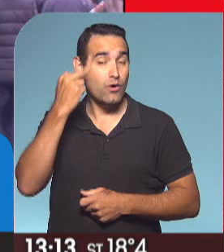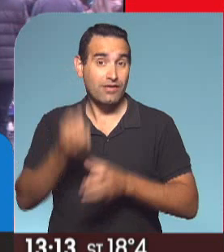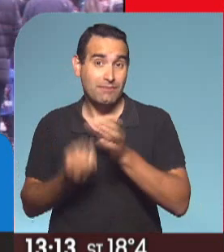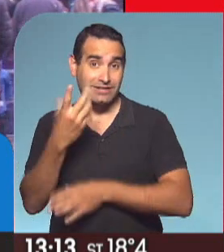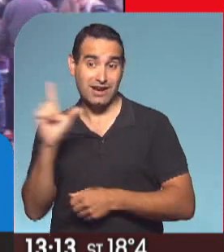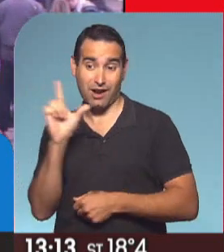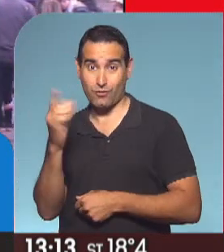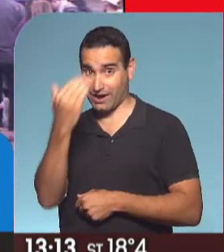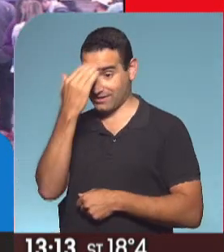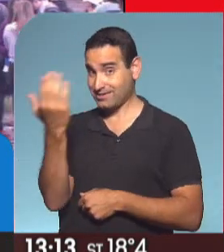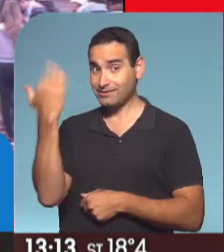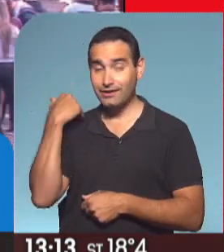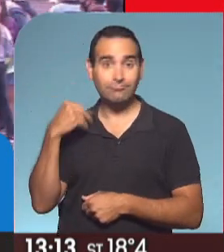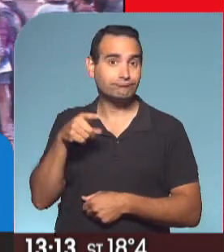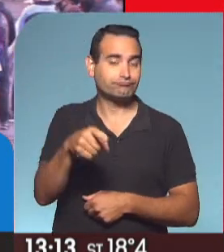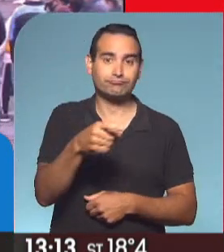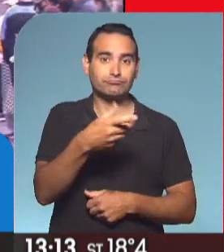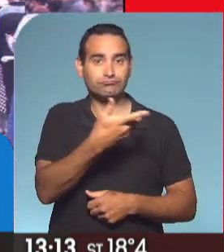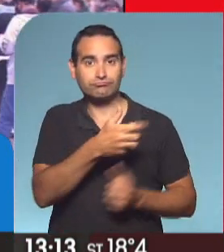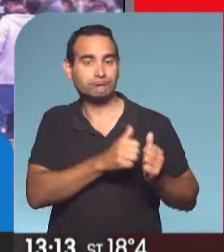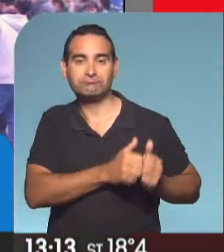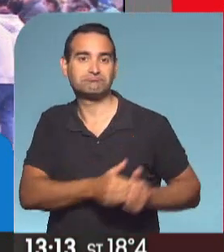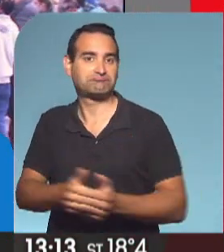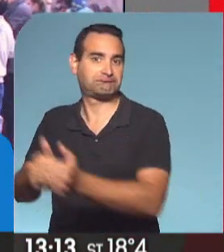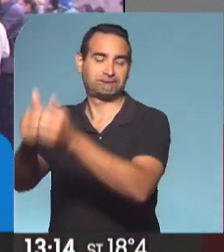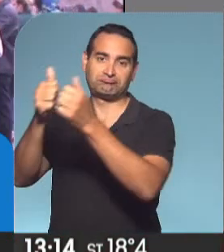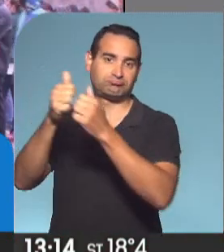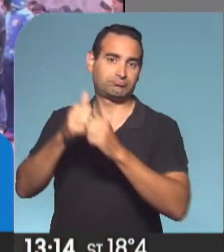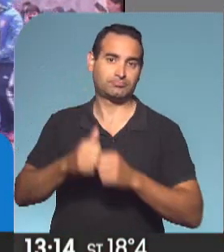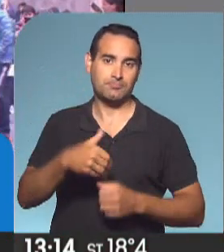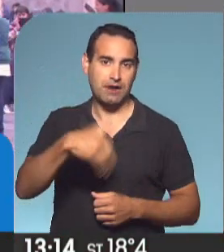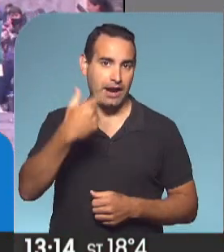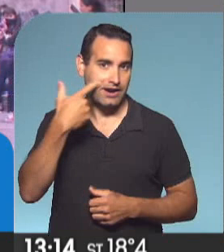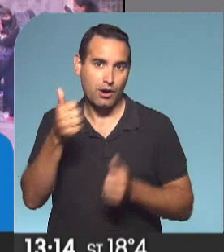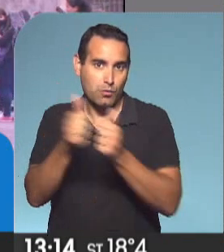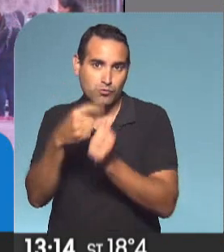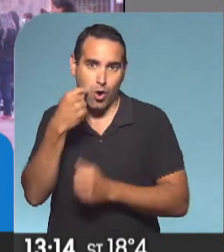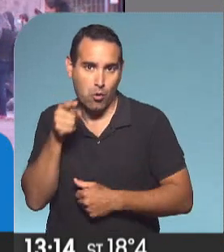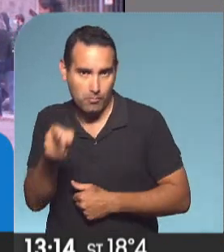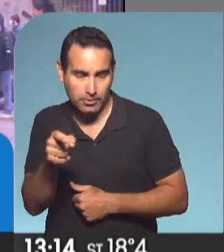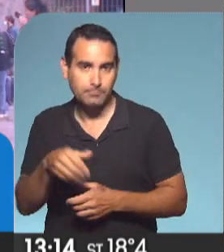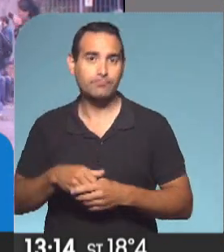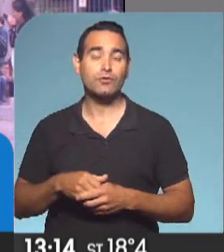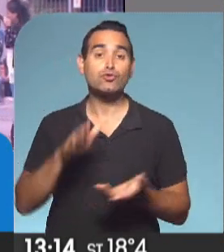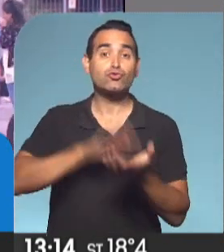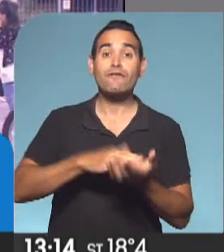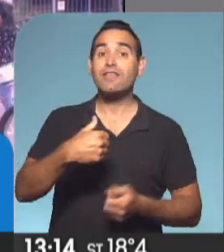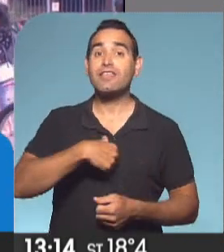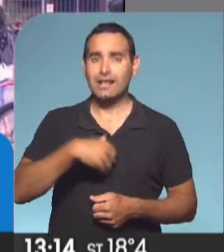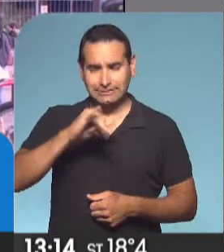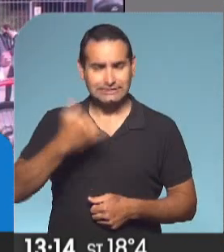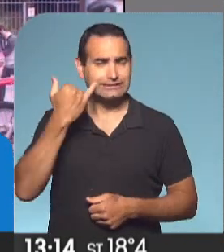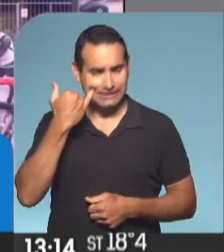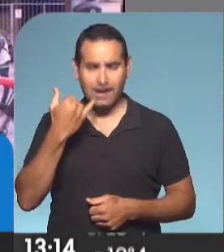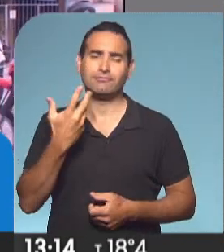lunes 15 es donde se lleva a Maya. Con respecto a la identidad, está identificado,